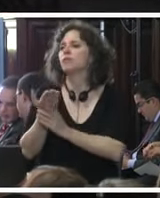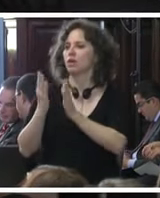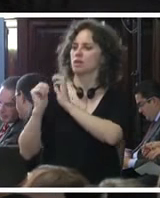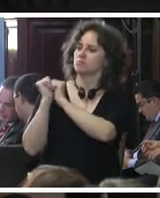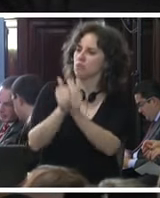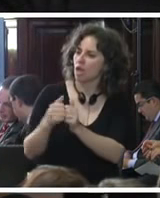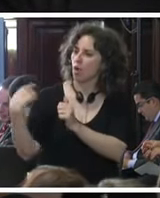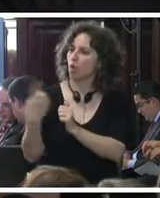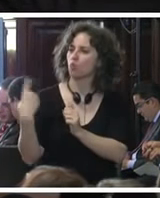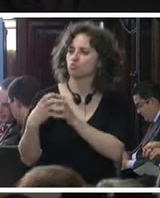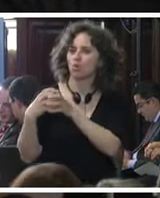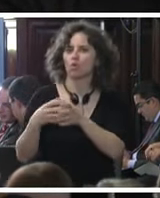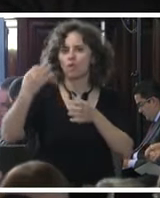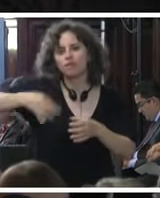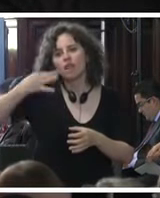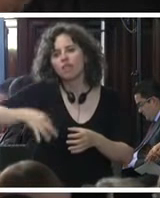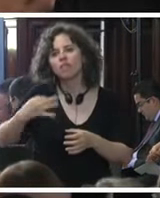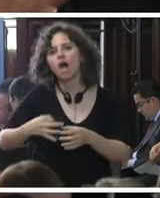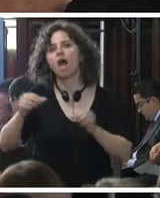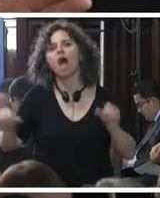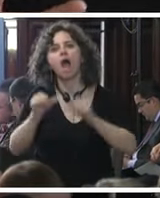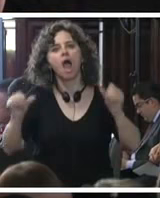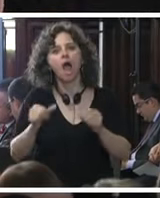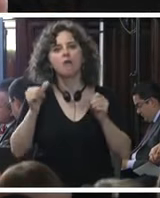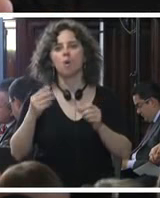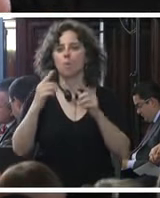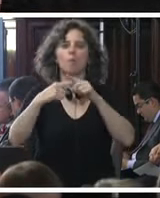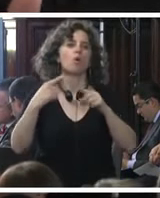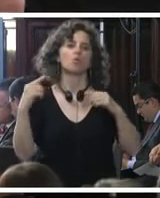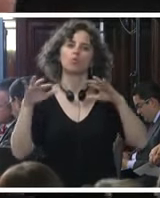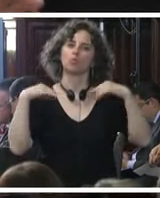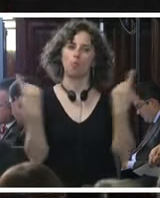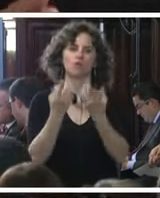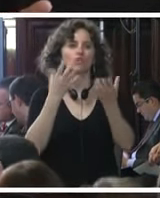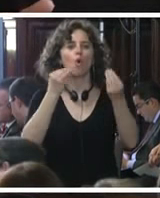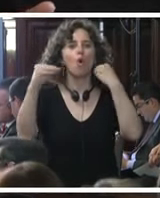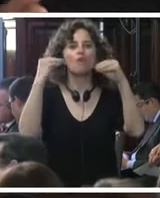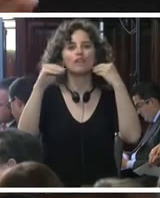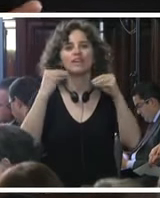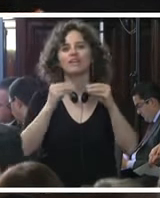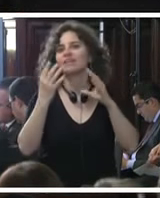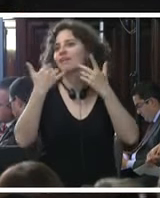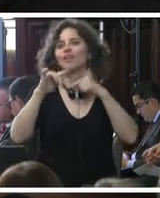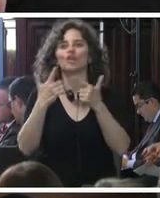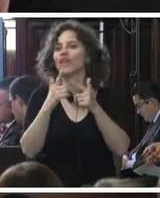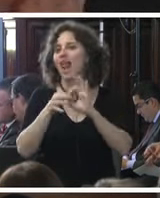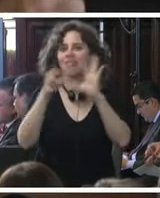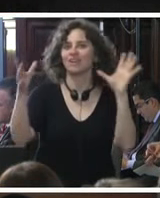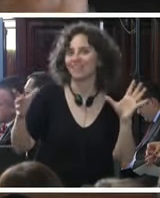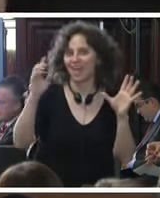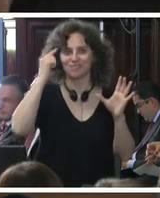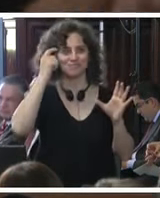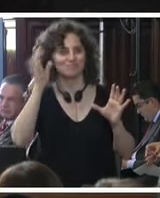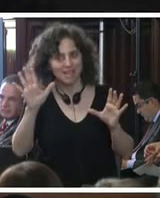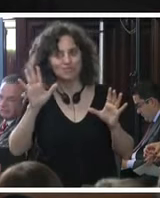nosotros verdad de verdad hagámonos por nuestros jóvenes que ellos son los que están privados de su libertad en una forma